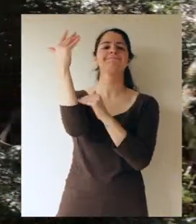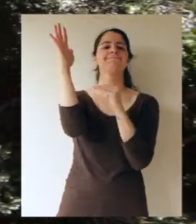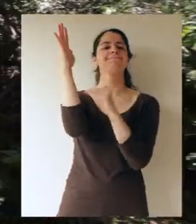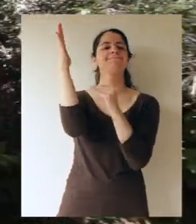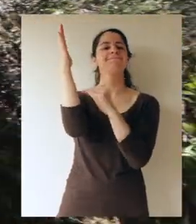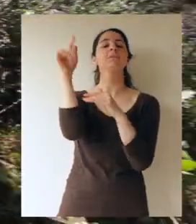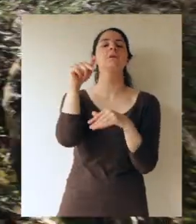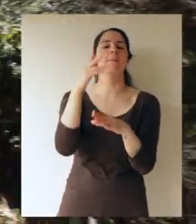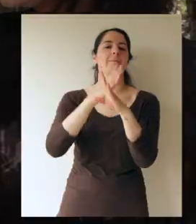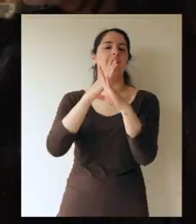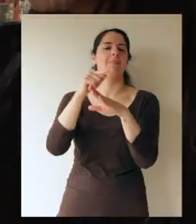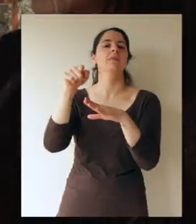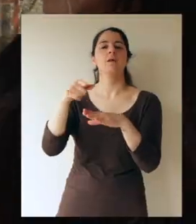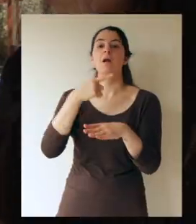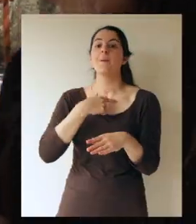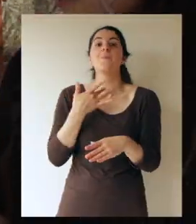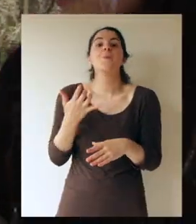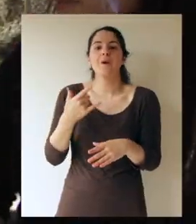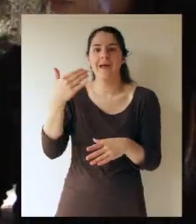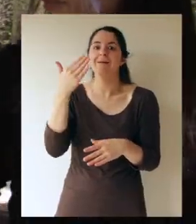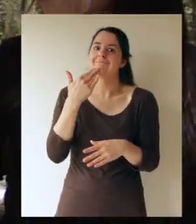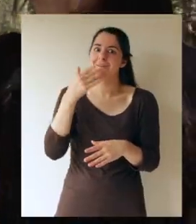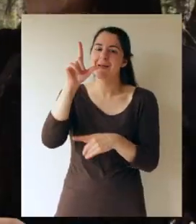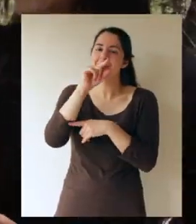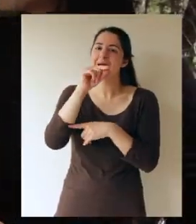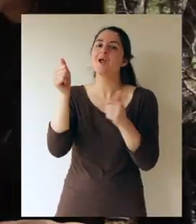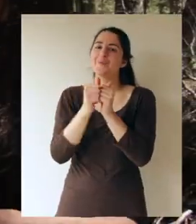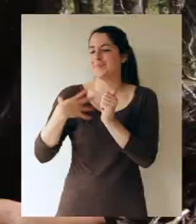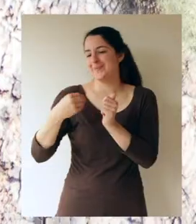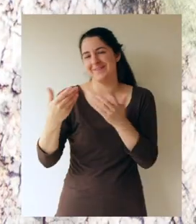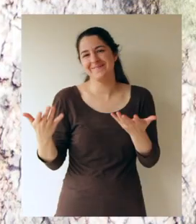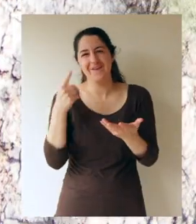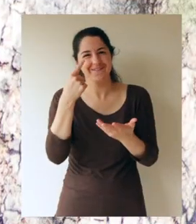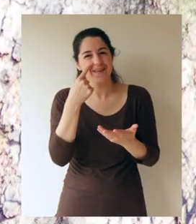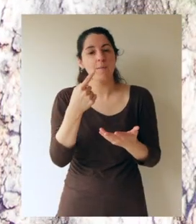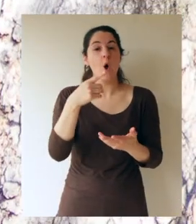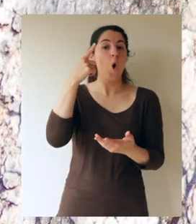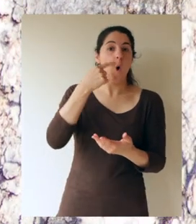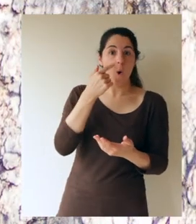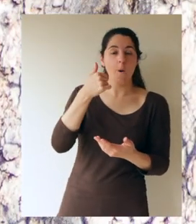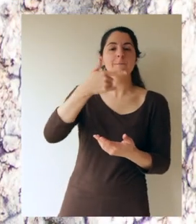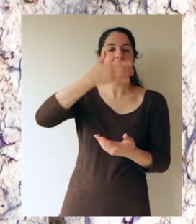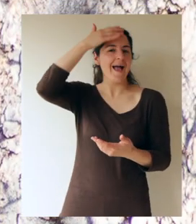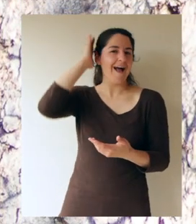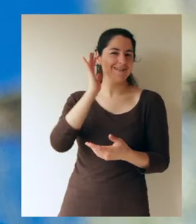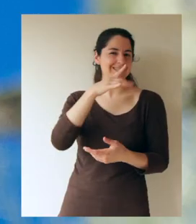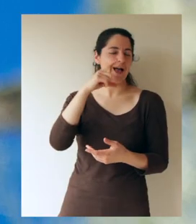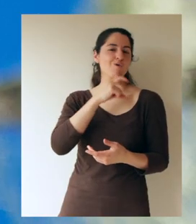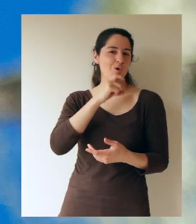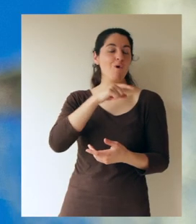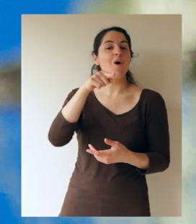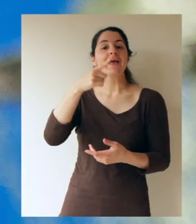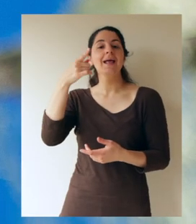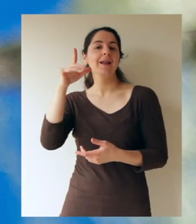igual andan con sus crías, ¿ya? Podemos identificar los carpinteros machos por su color de cabeza, color rojizo, y la hembra